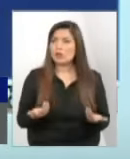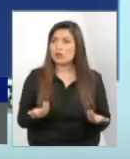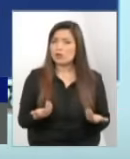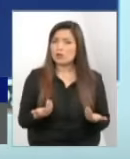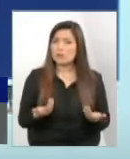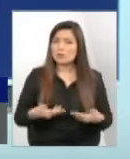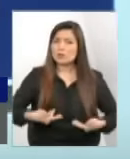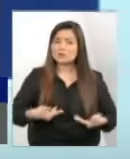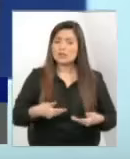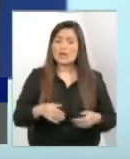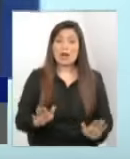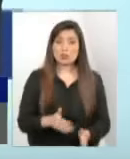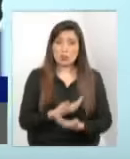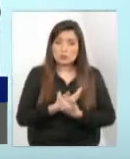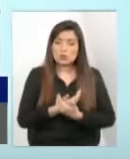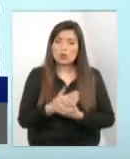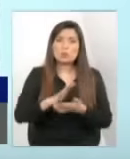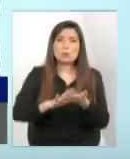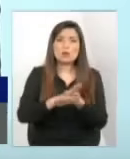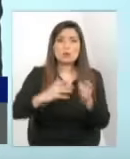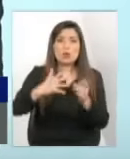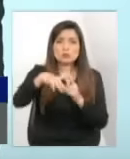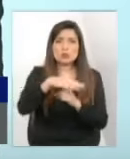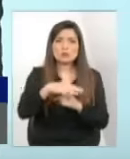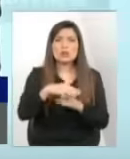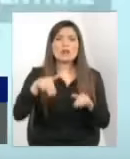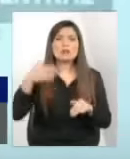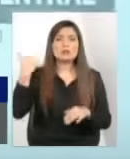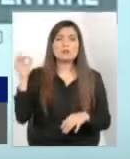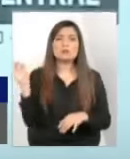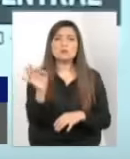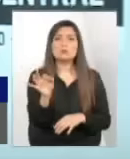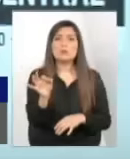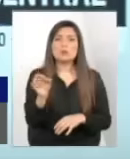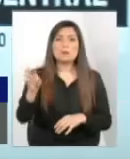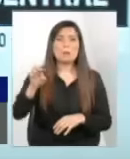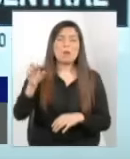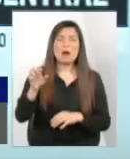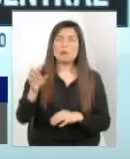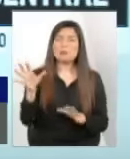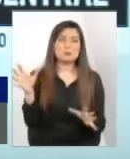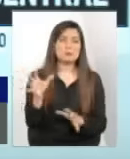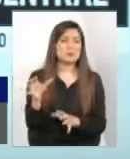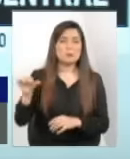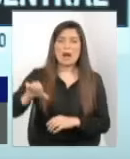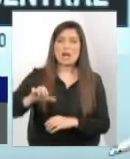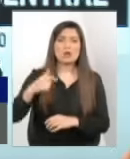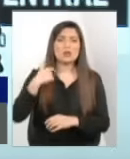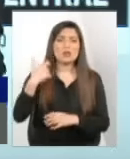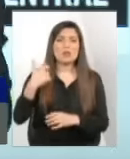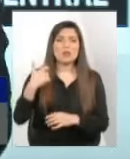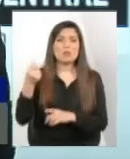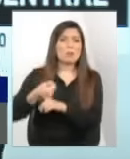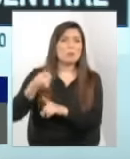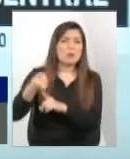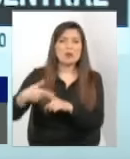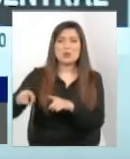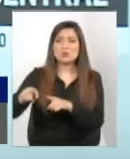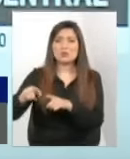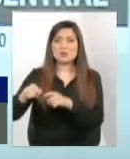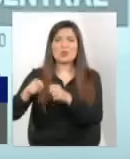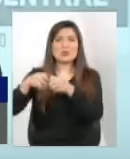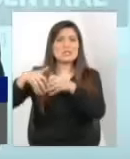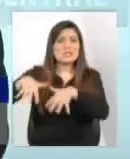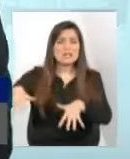la adopción tiene que ser un caso por ejemplo el ejemplo que pose Marcela un padre muy tóxico que carece que carecemos de otro tipo de redes